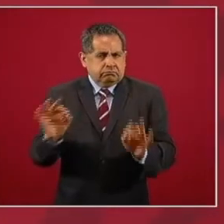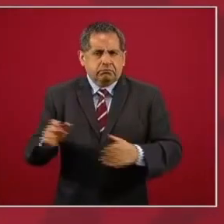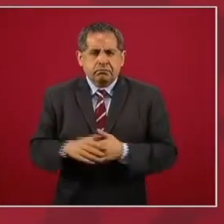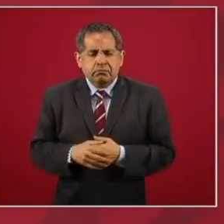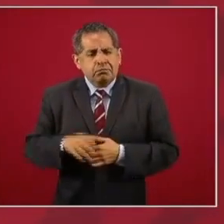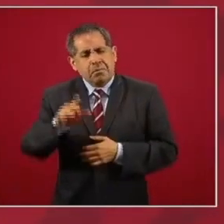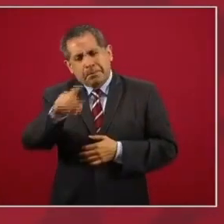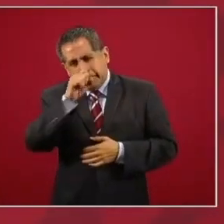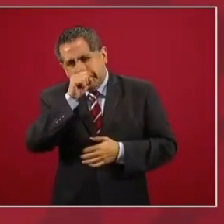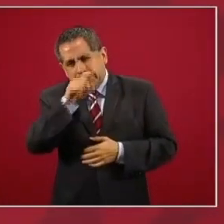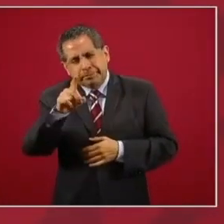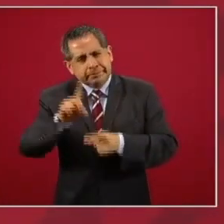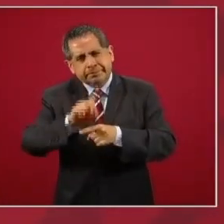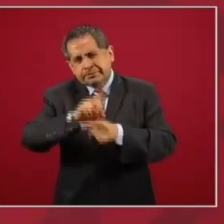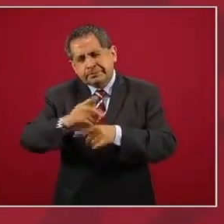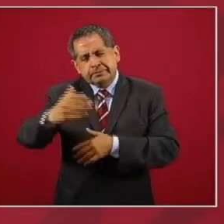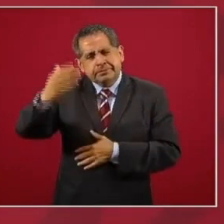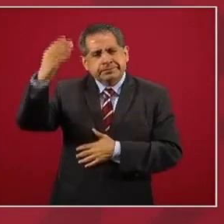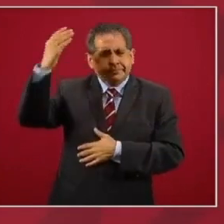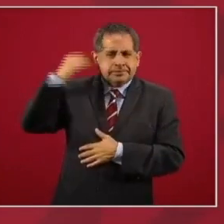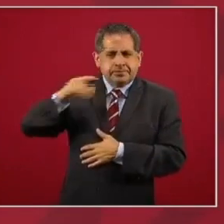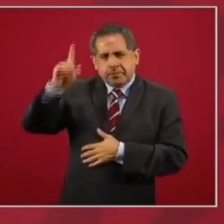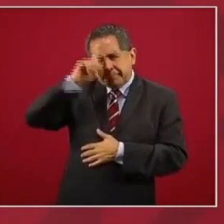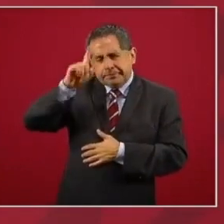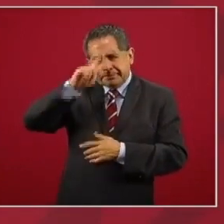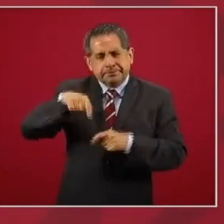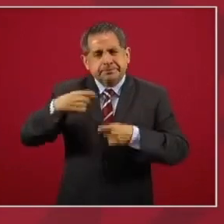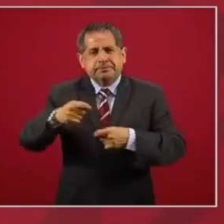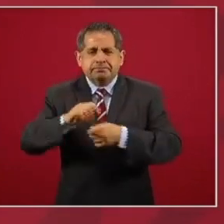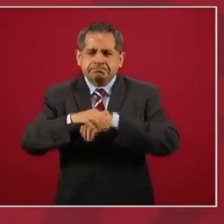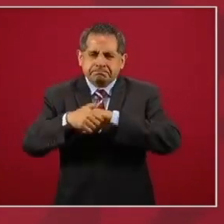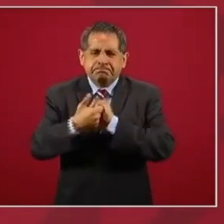desde hace siglos se recomienda la higiene,